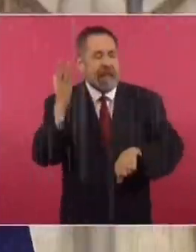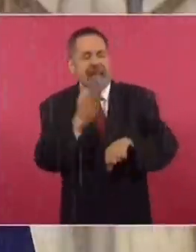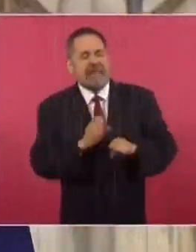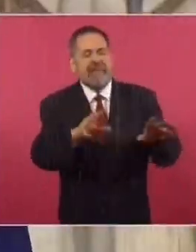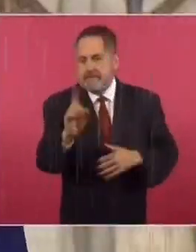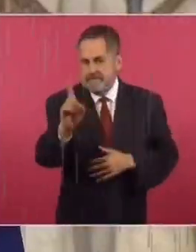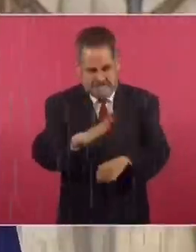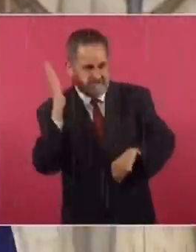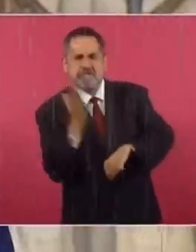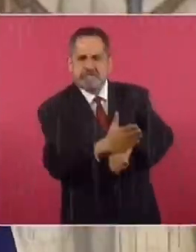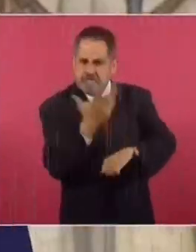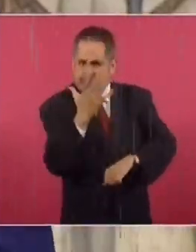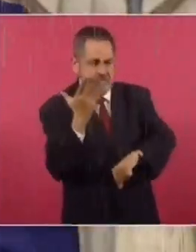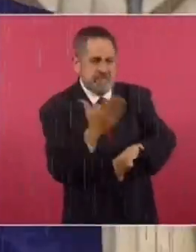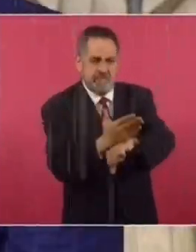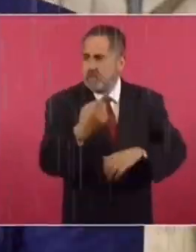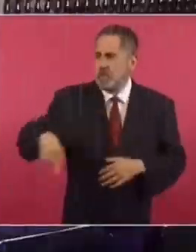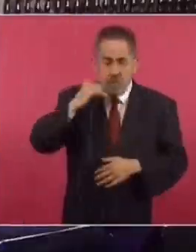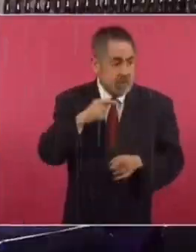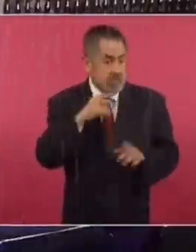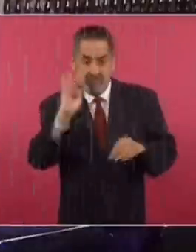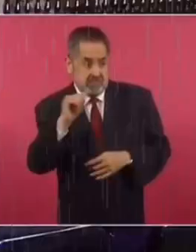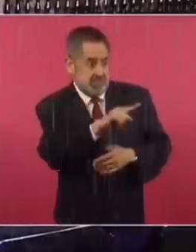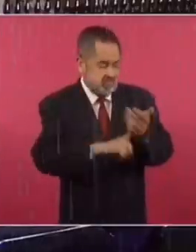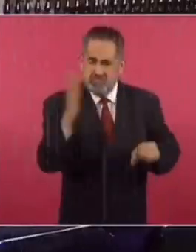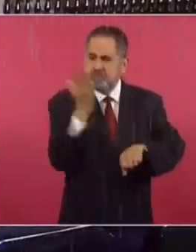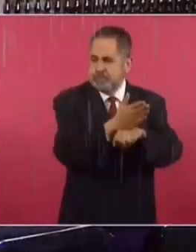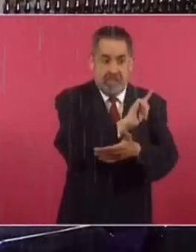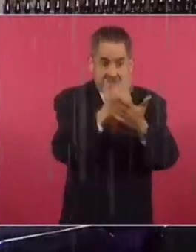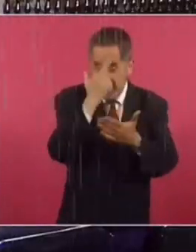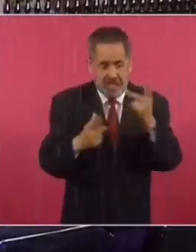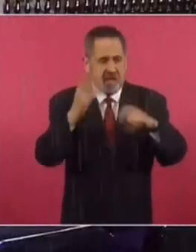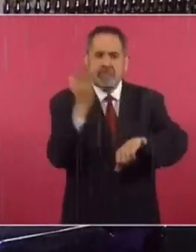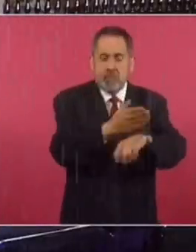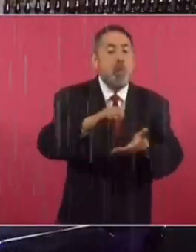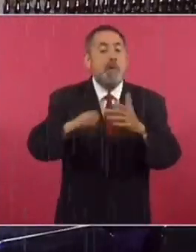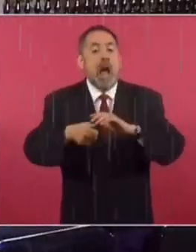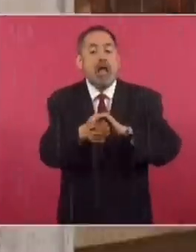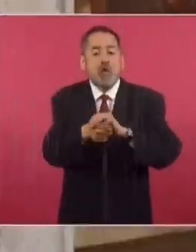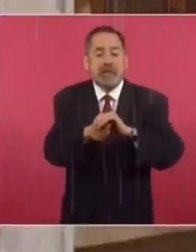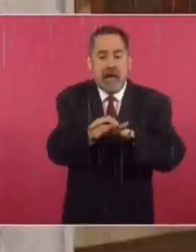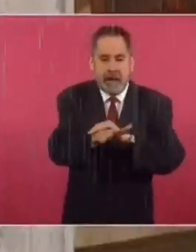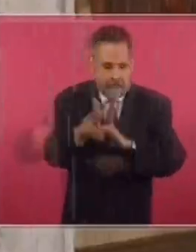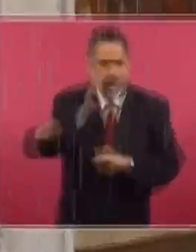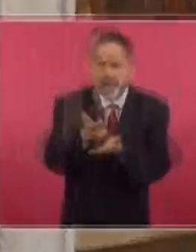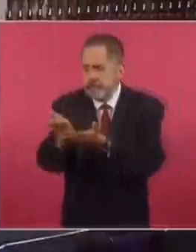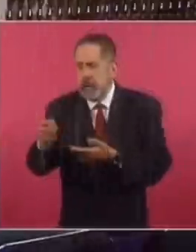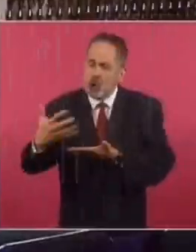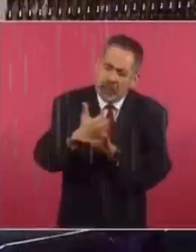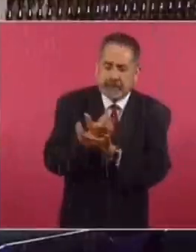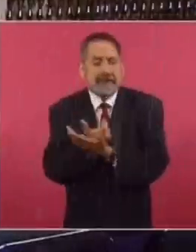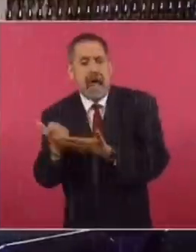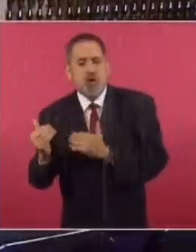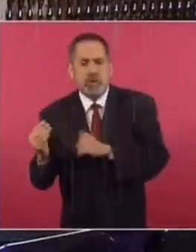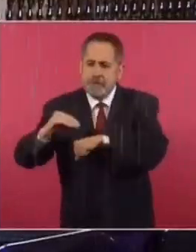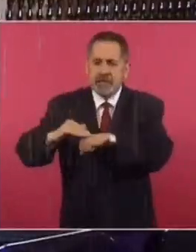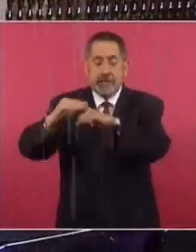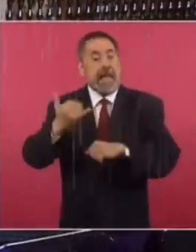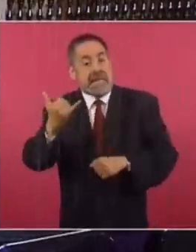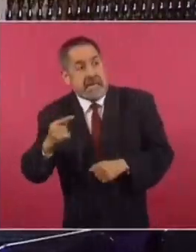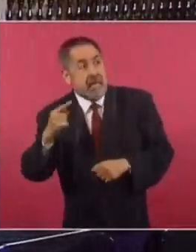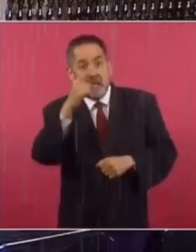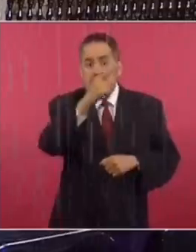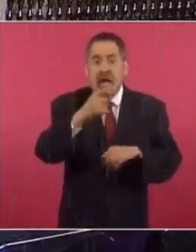y existe toda la voluntad para no dejar sin castigo ningún delito. El caso Ayotzinapa es una prueba. El aumento en las